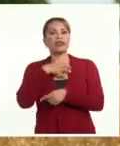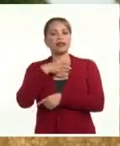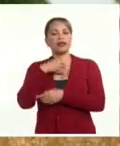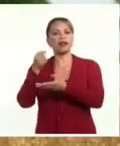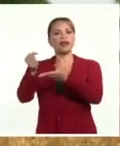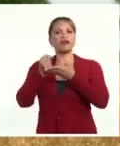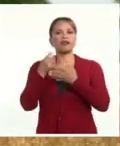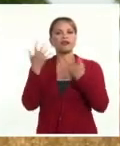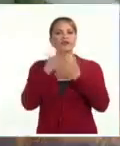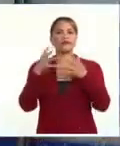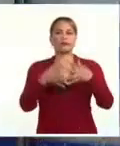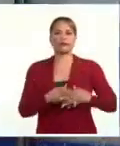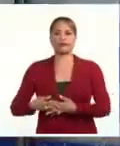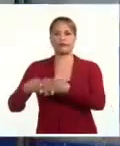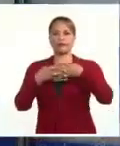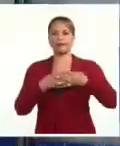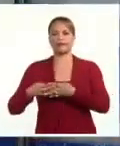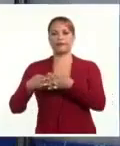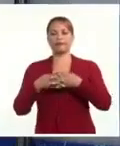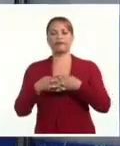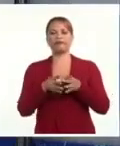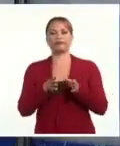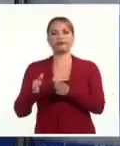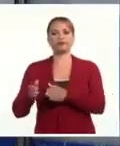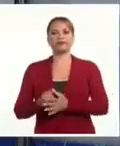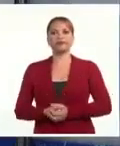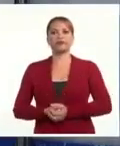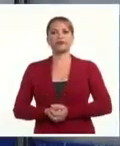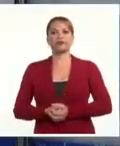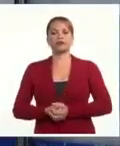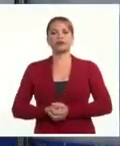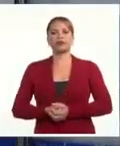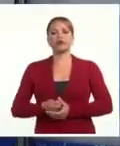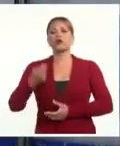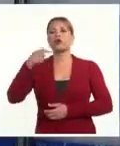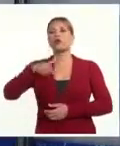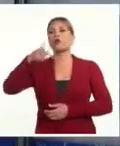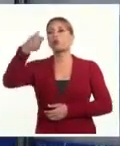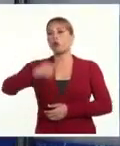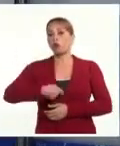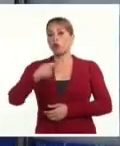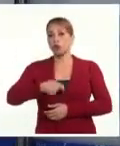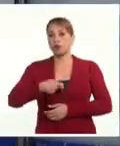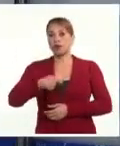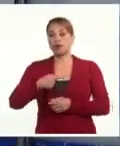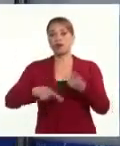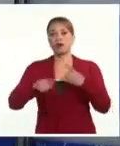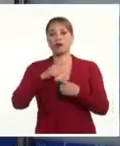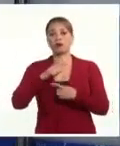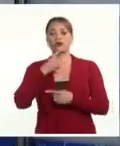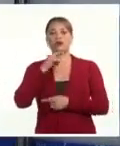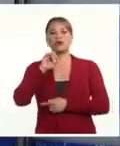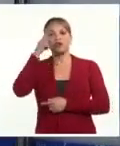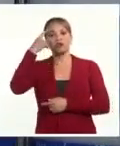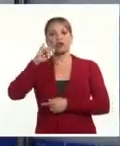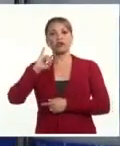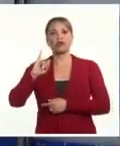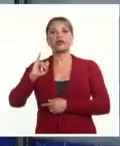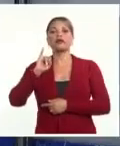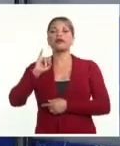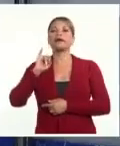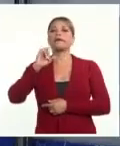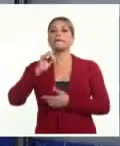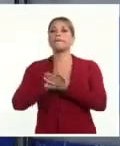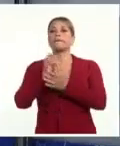apoyo de Washington. Y los juicios contra la dirigente neoliberal Keiko Fujimori y el expresidente Ollanta